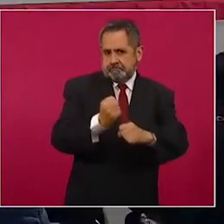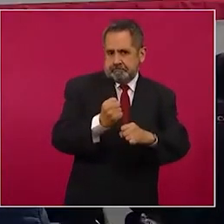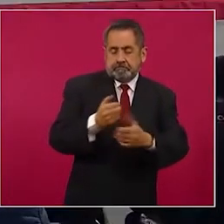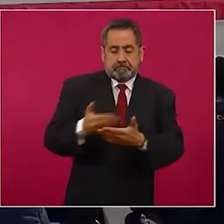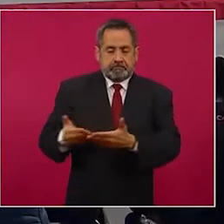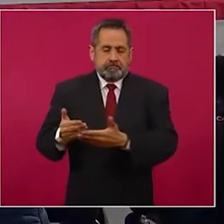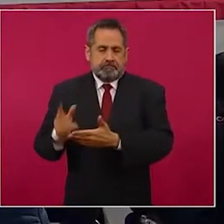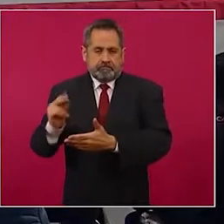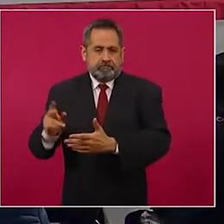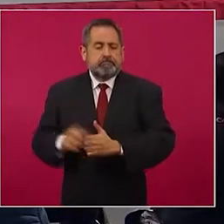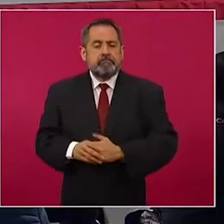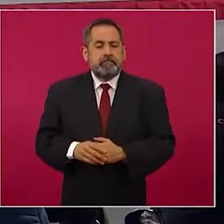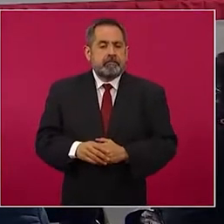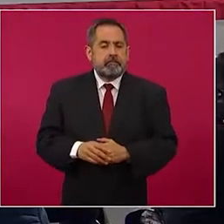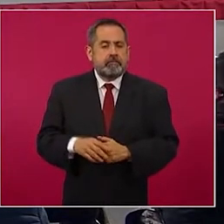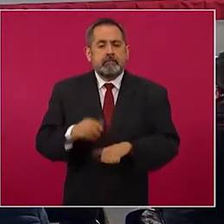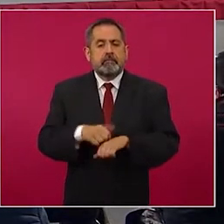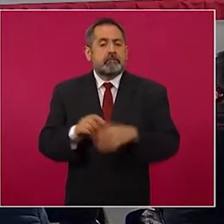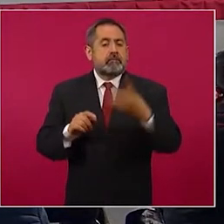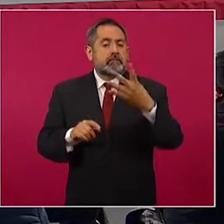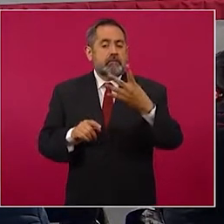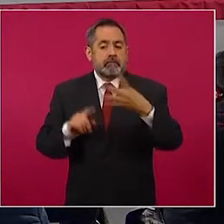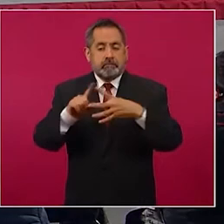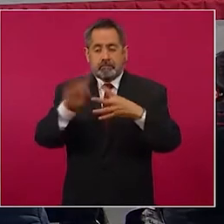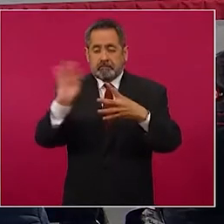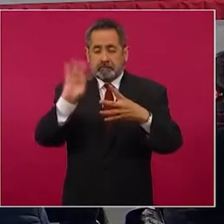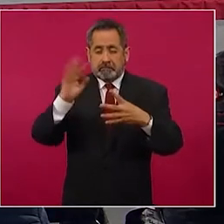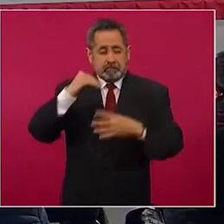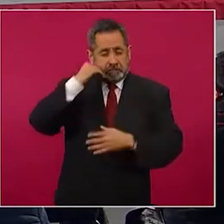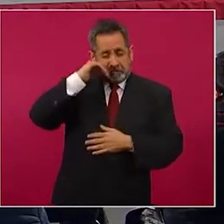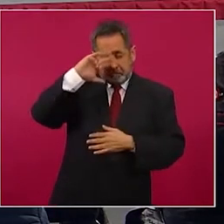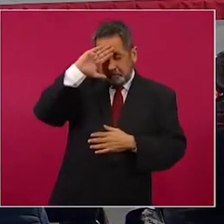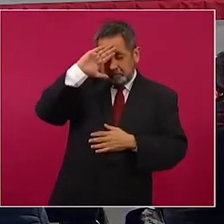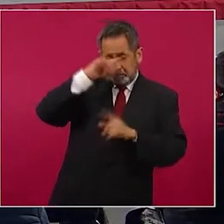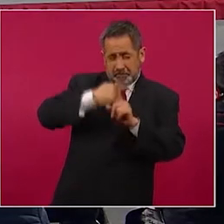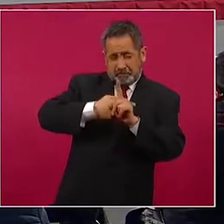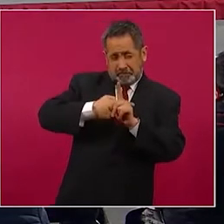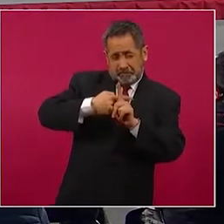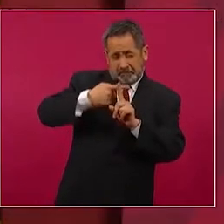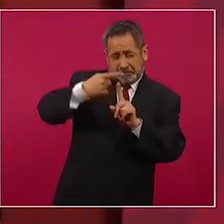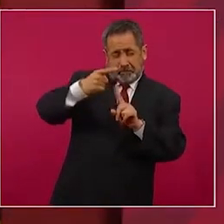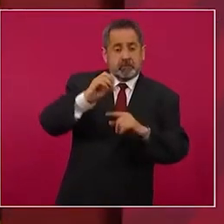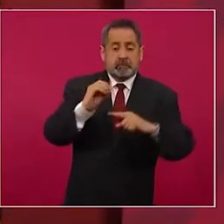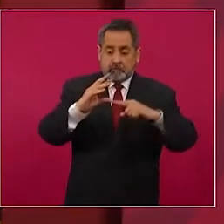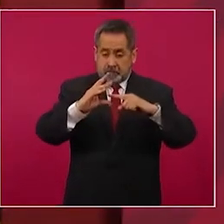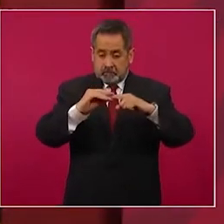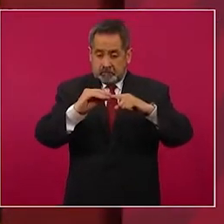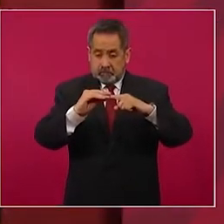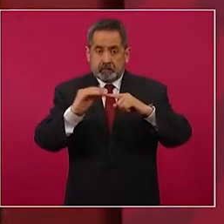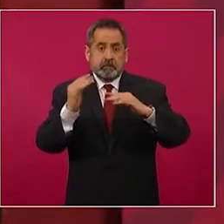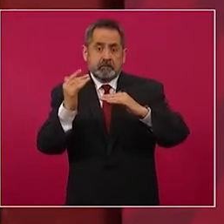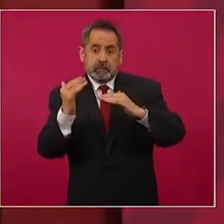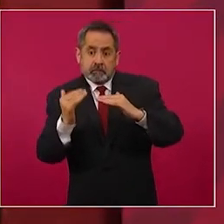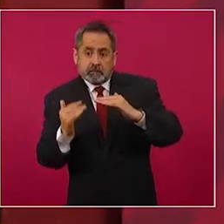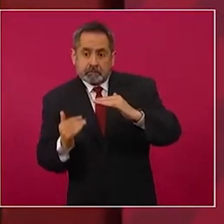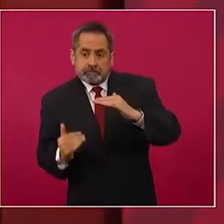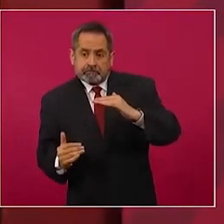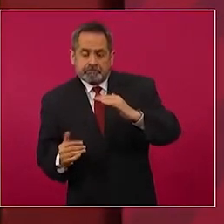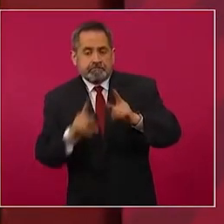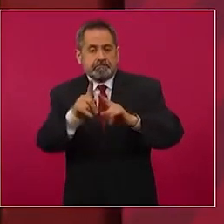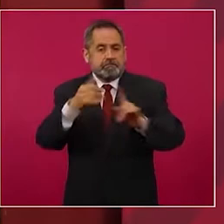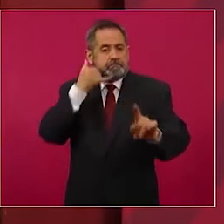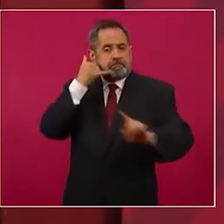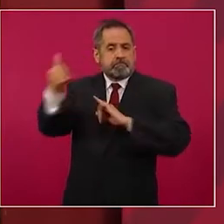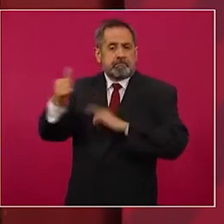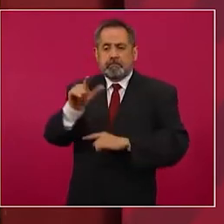Cuatro, si hay fiebre alta o baja oxigenación, llamen a Locatel para